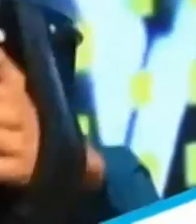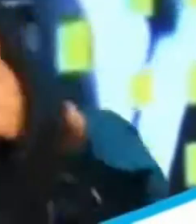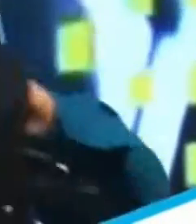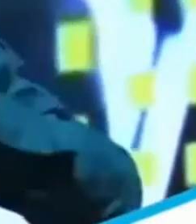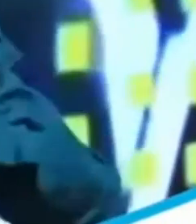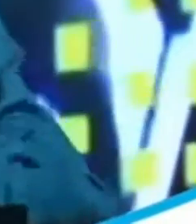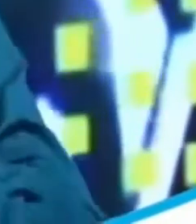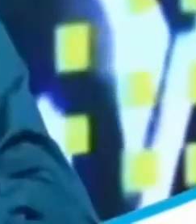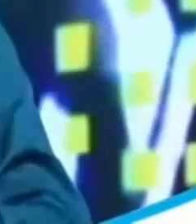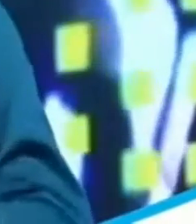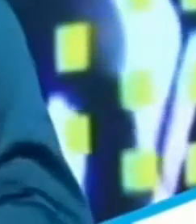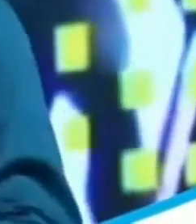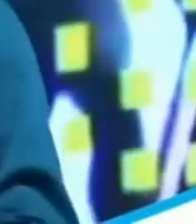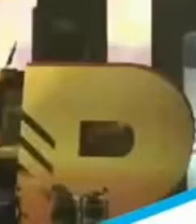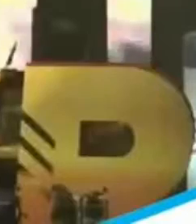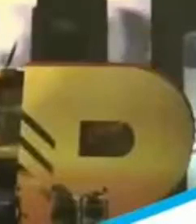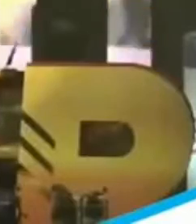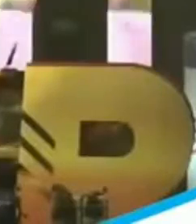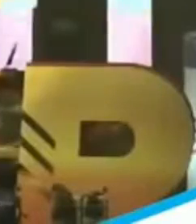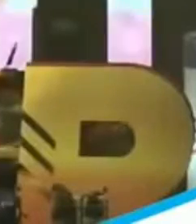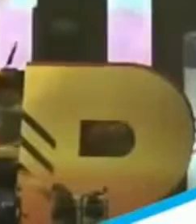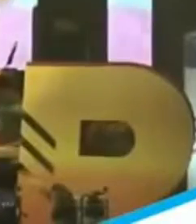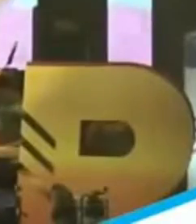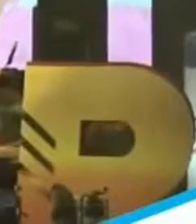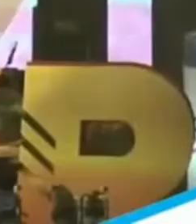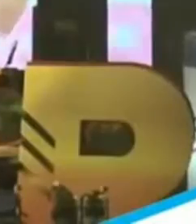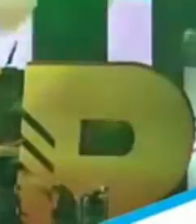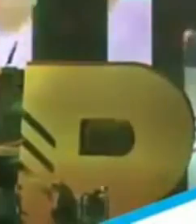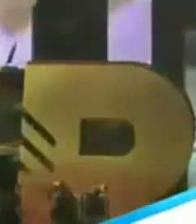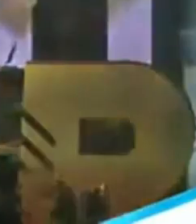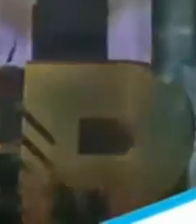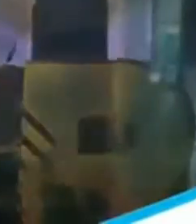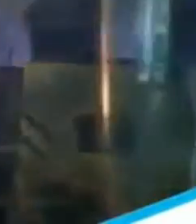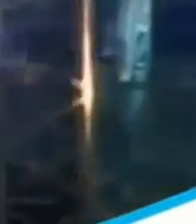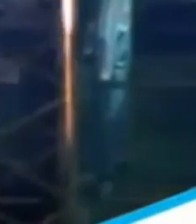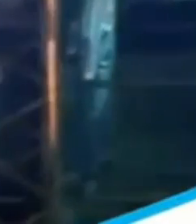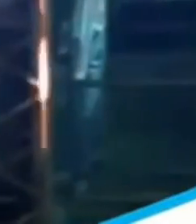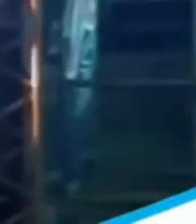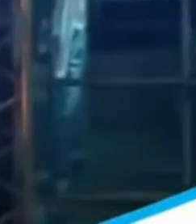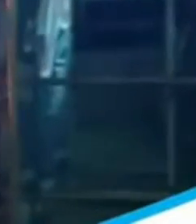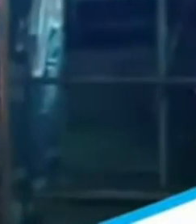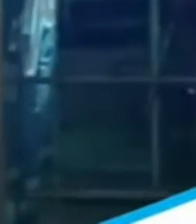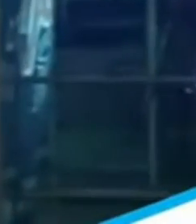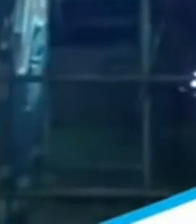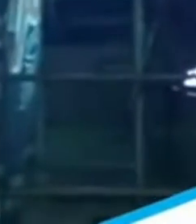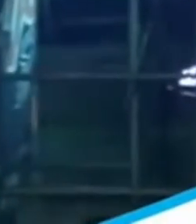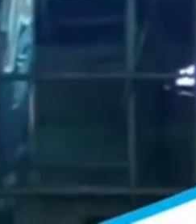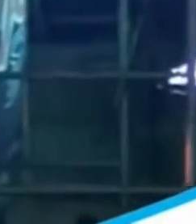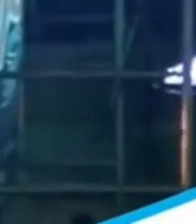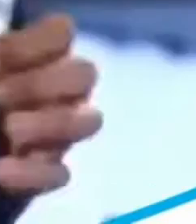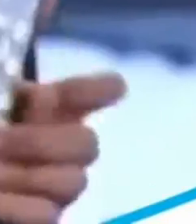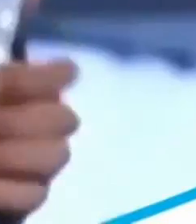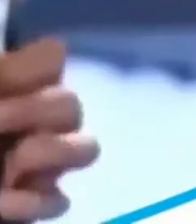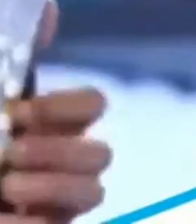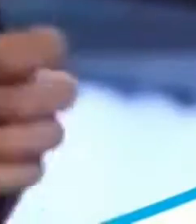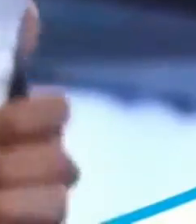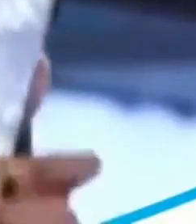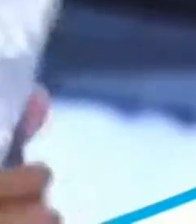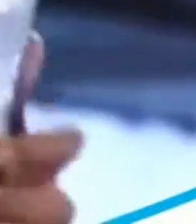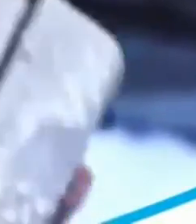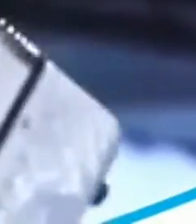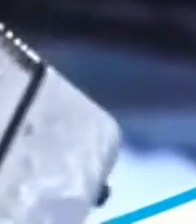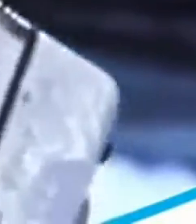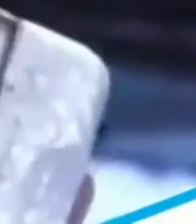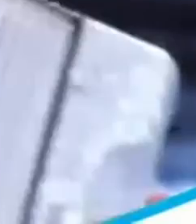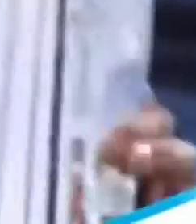Apenas se habían terminado de escuchar los últimos acordes del Festival de la Leyenda Vallenata de este año en Valledupar, y ya la Junta Directiva estaba